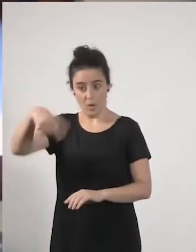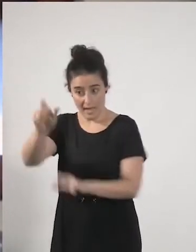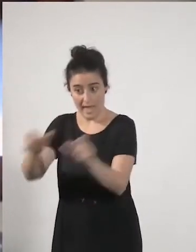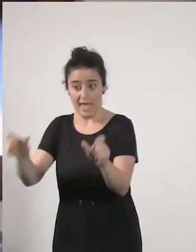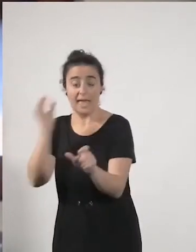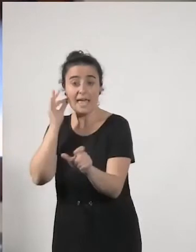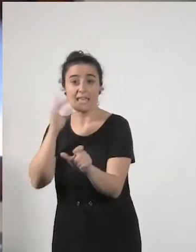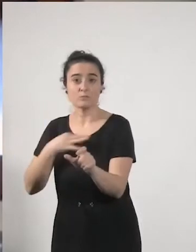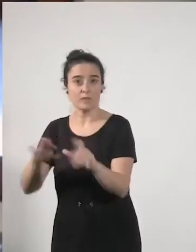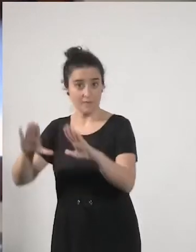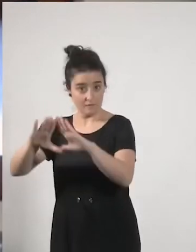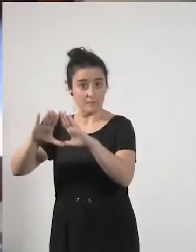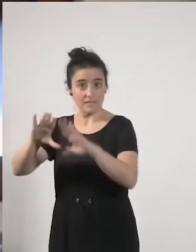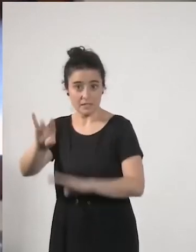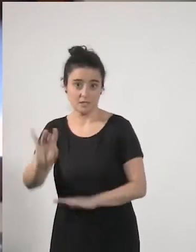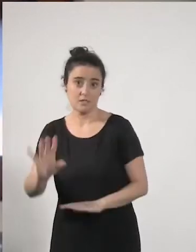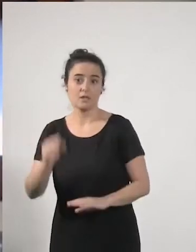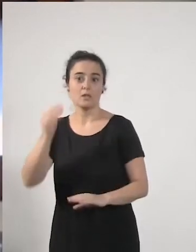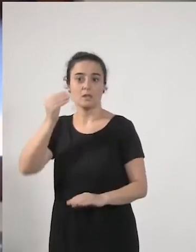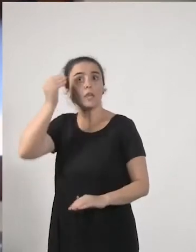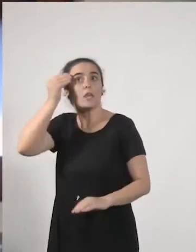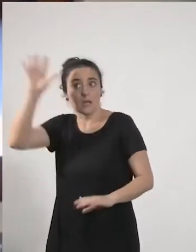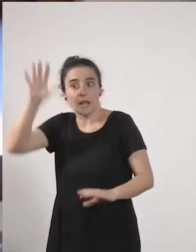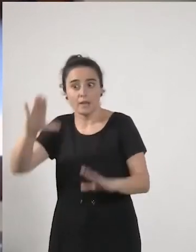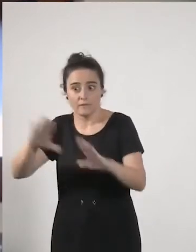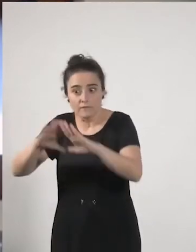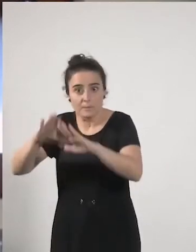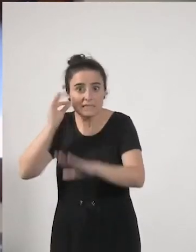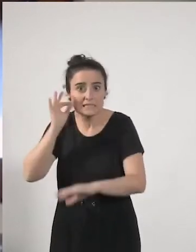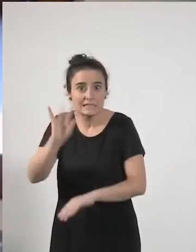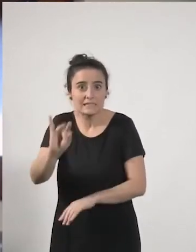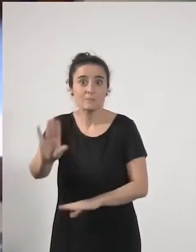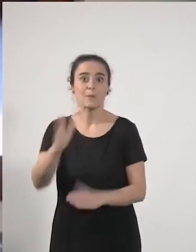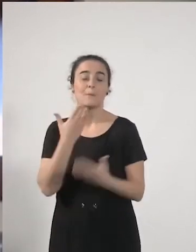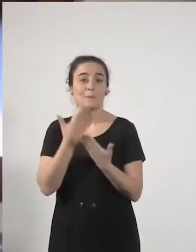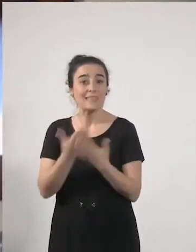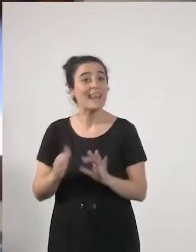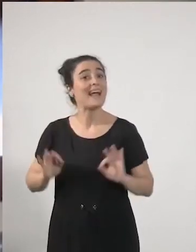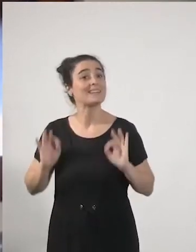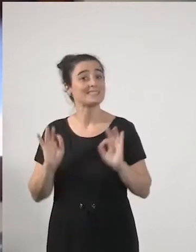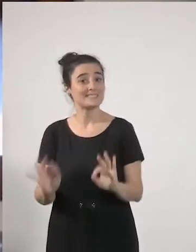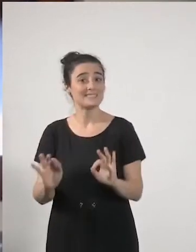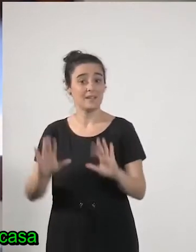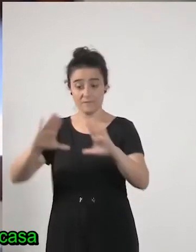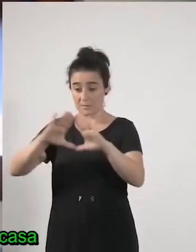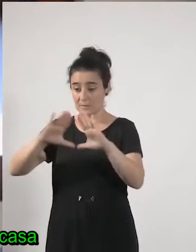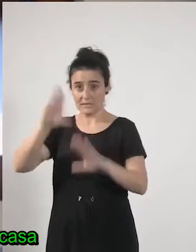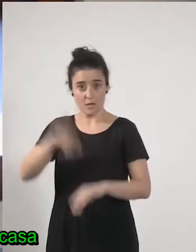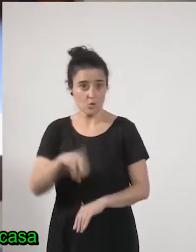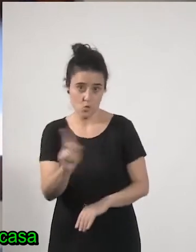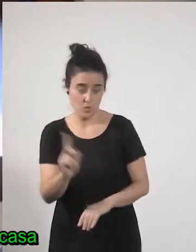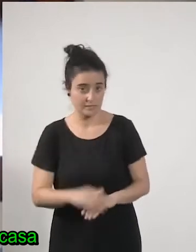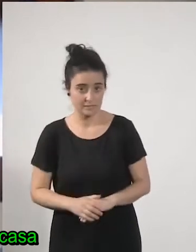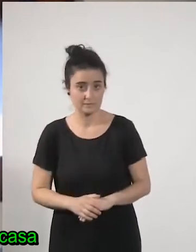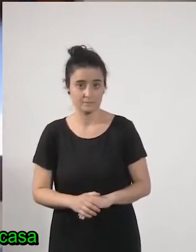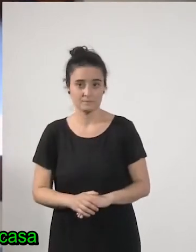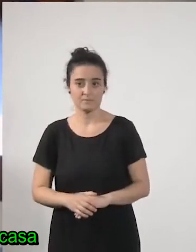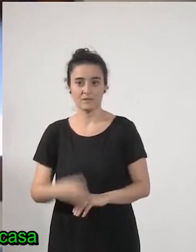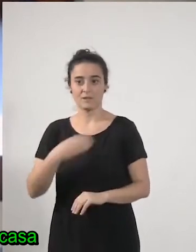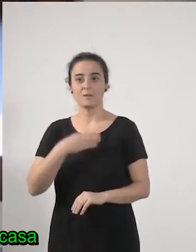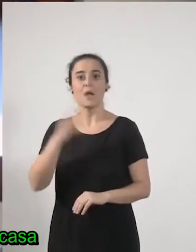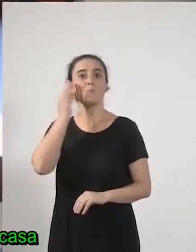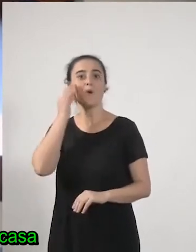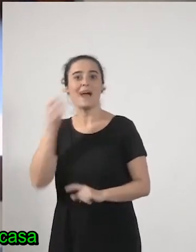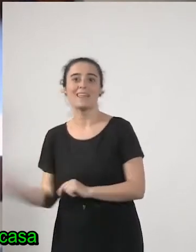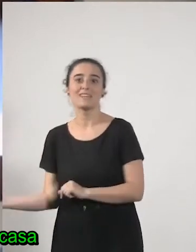piden ellas serán feministas si se creen feministas pero pedir esto no es feminista que no nos manden a las mujeres